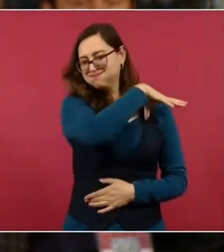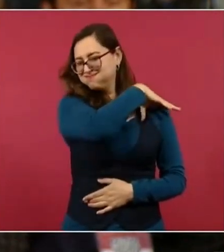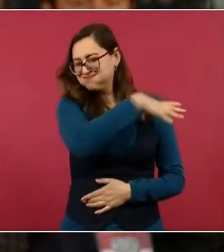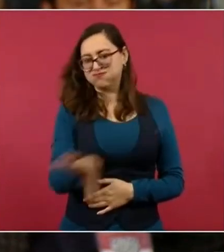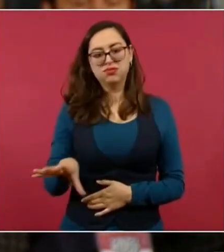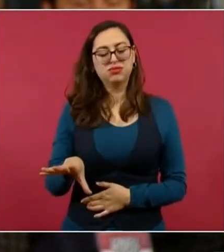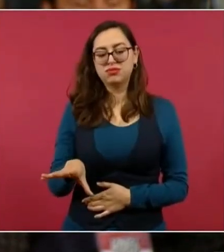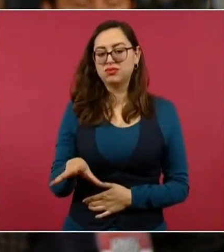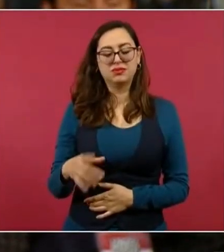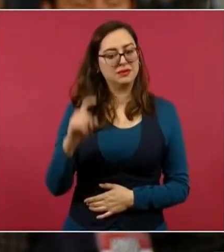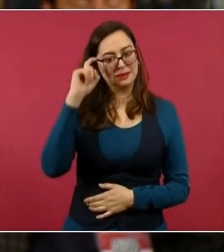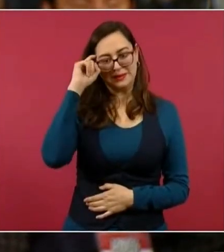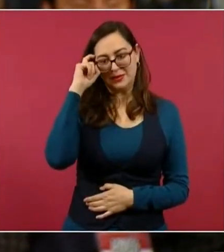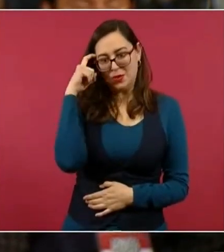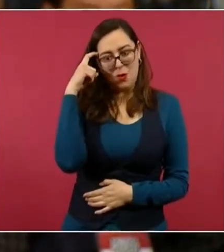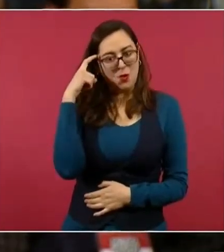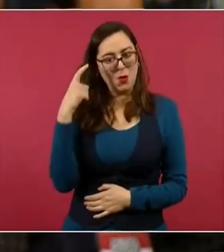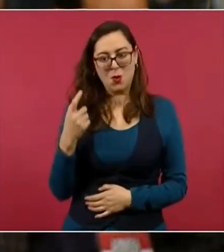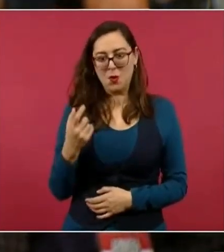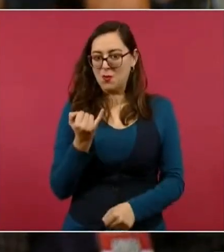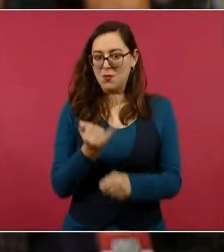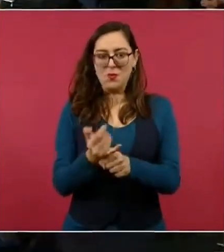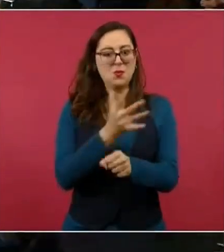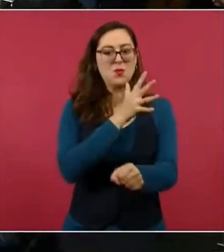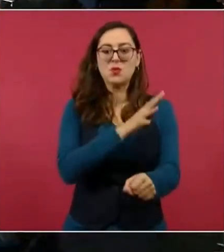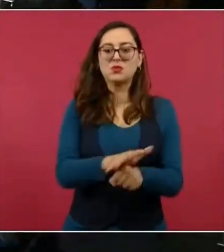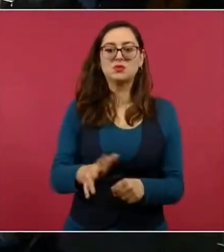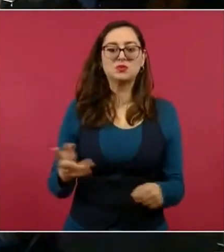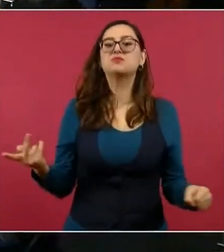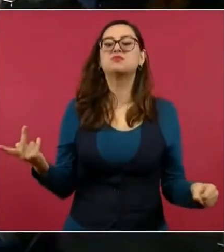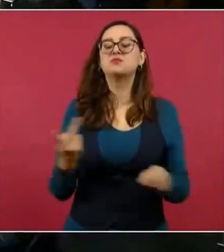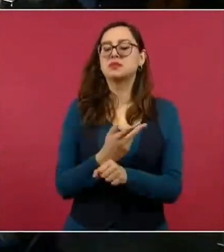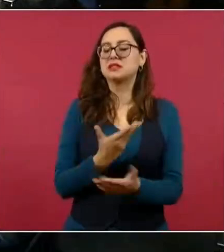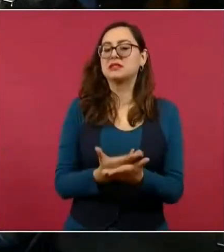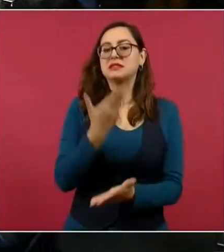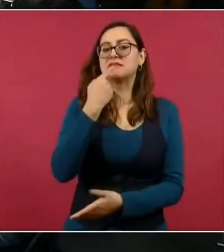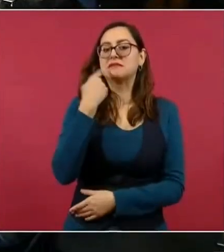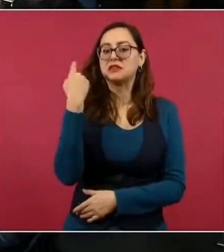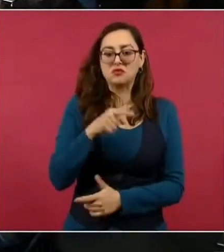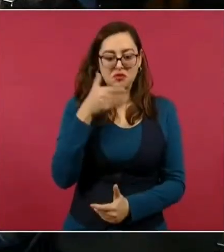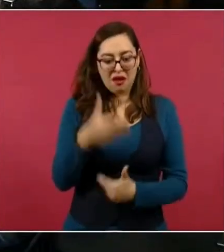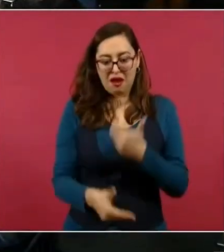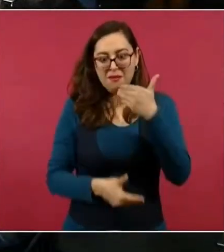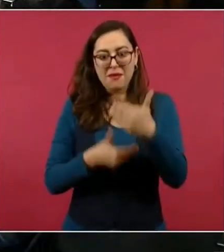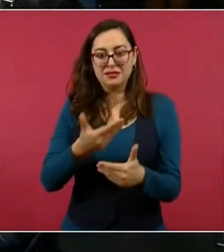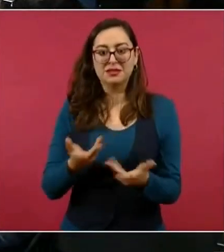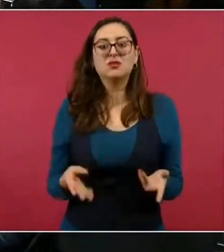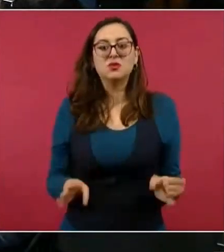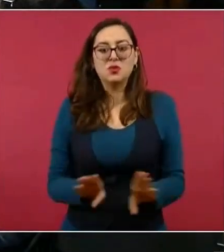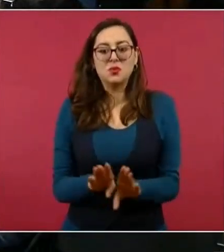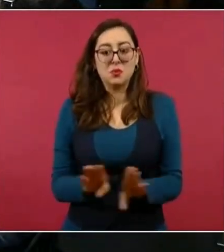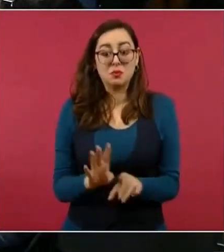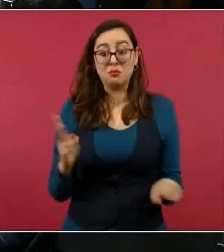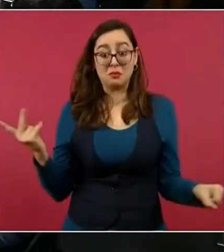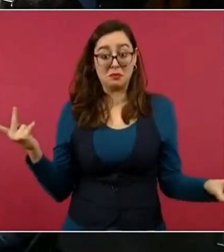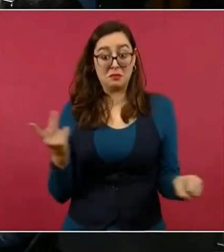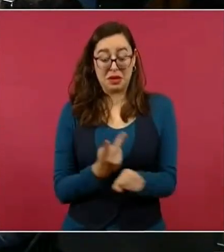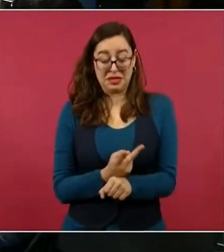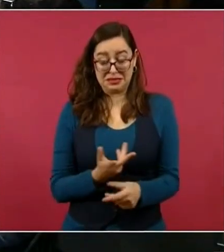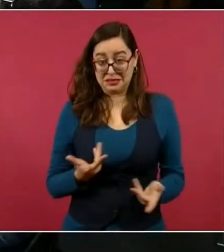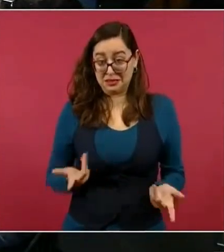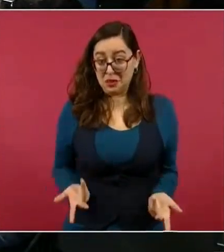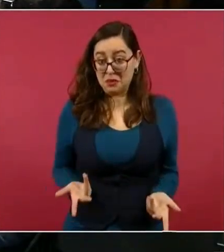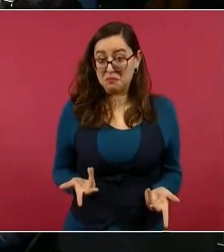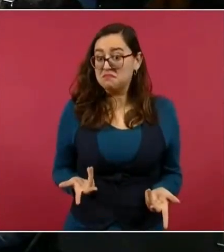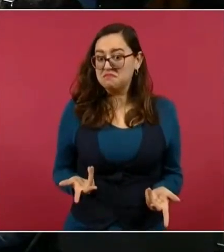caso. Y preguntarle, presidente, cómo va esa denuncia y sobre todo si, pues, algún día se llamará